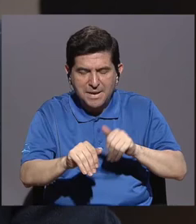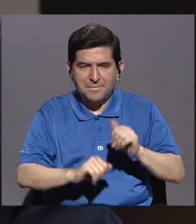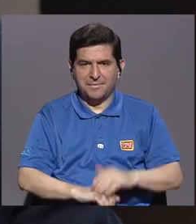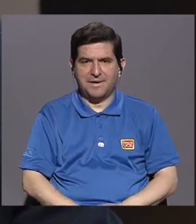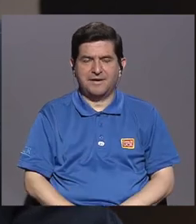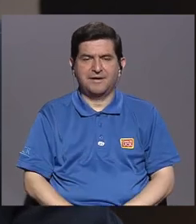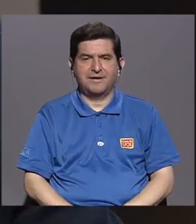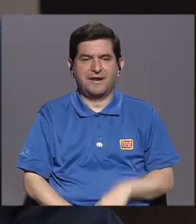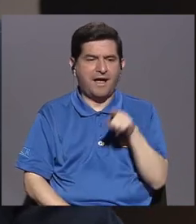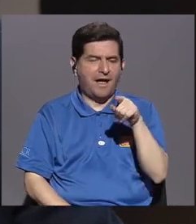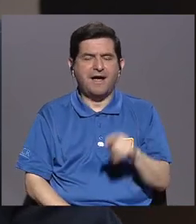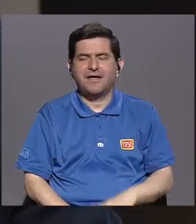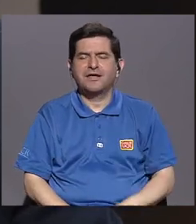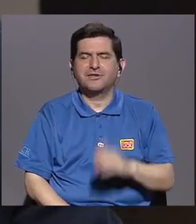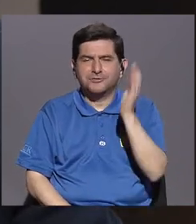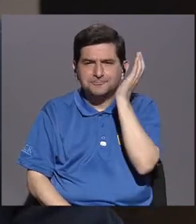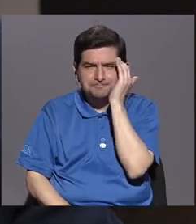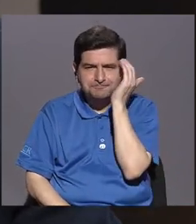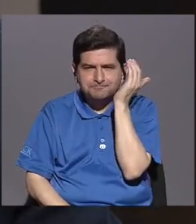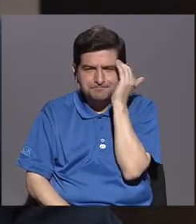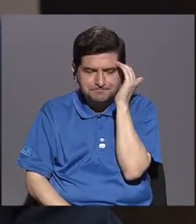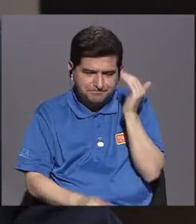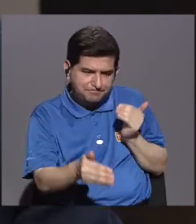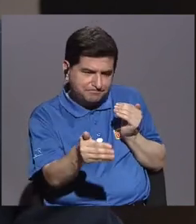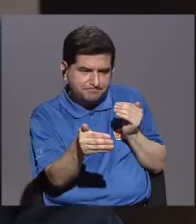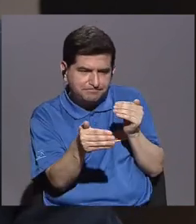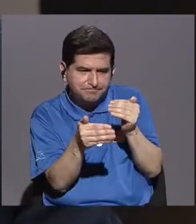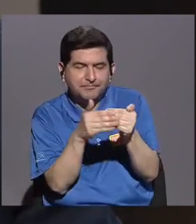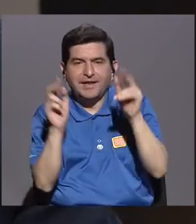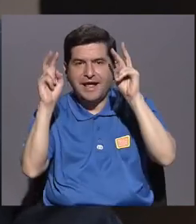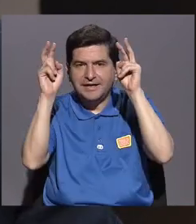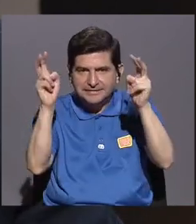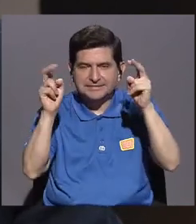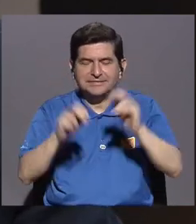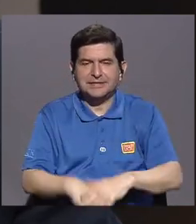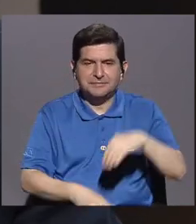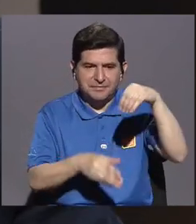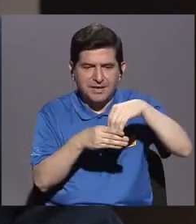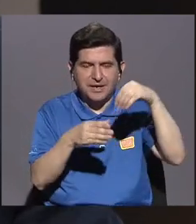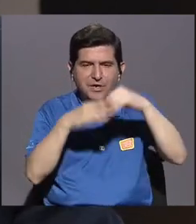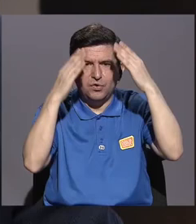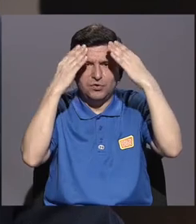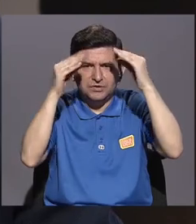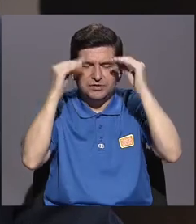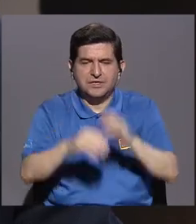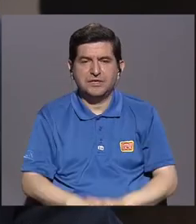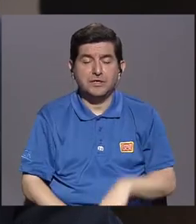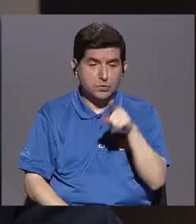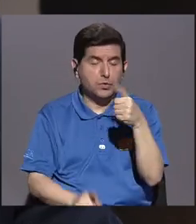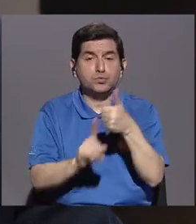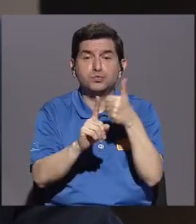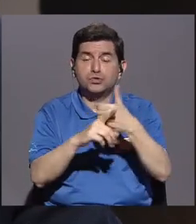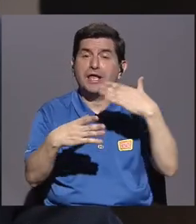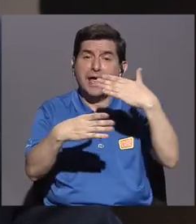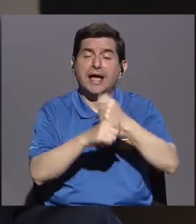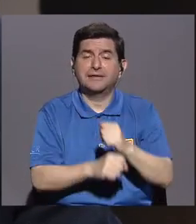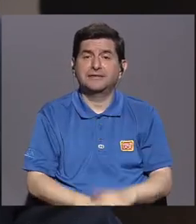enseñarlos y acercarlos al tema de contenidos informativos. Créenlo en ustedes.